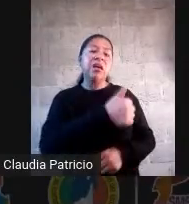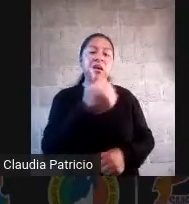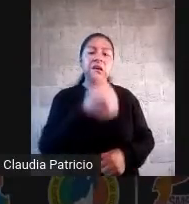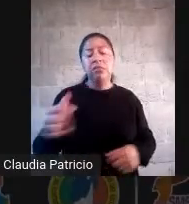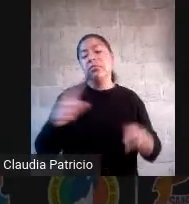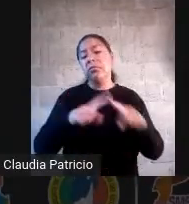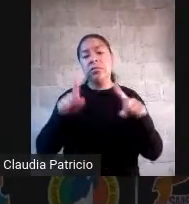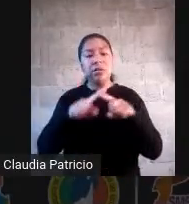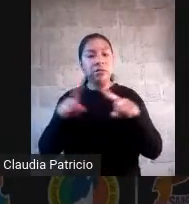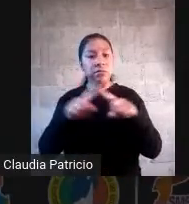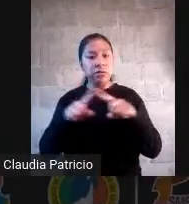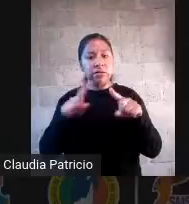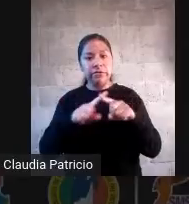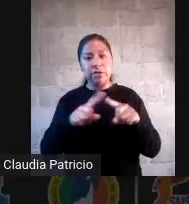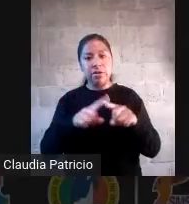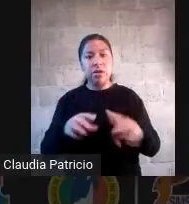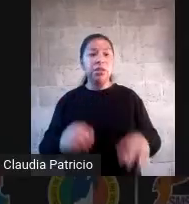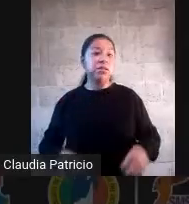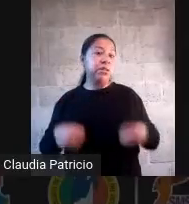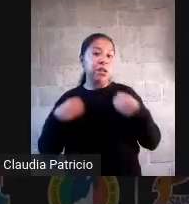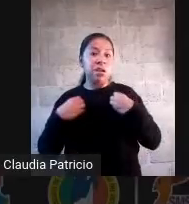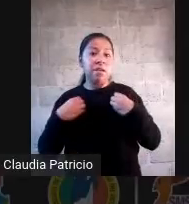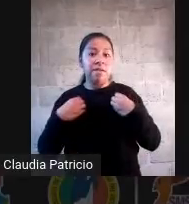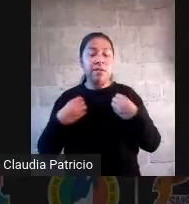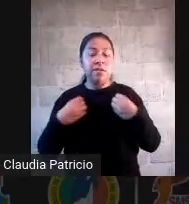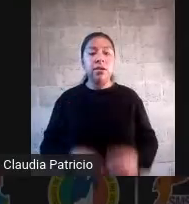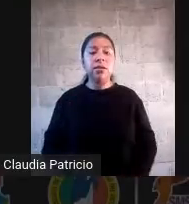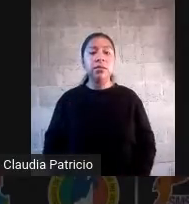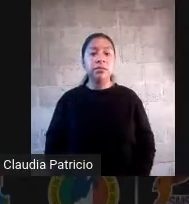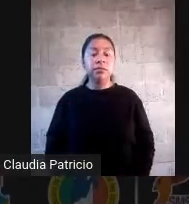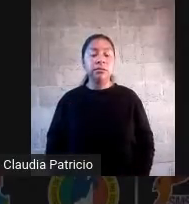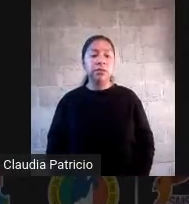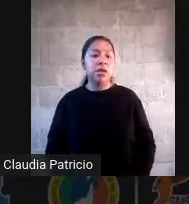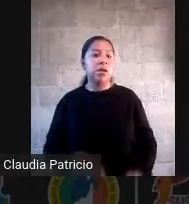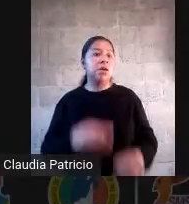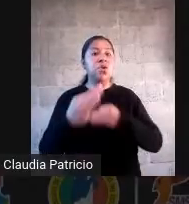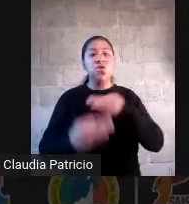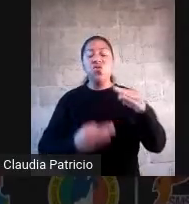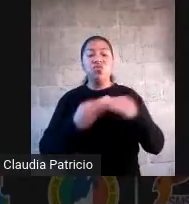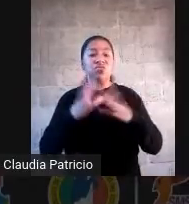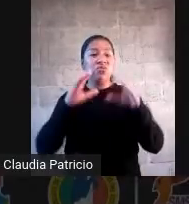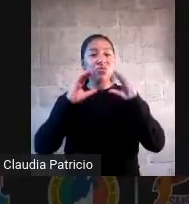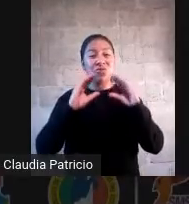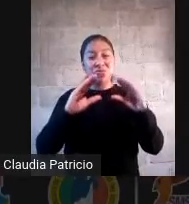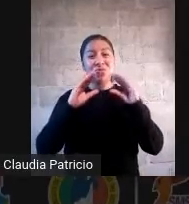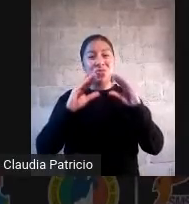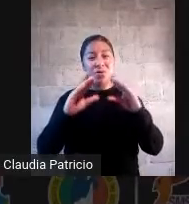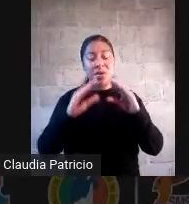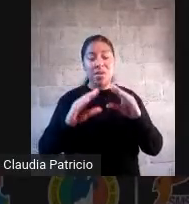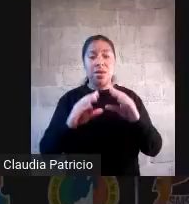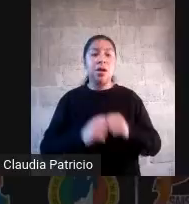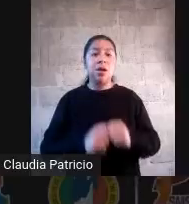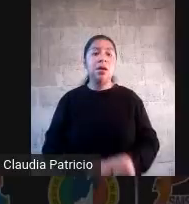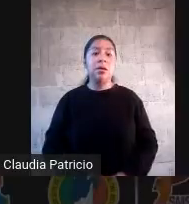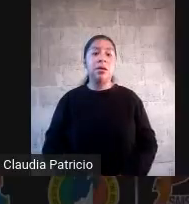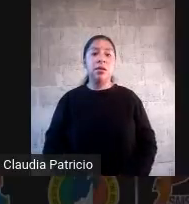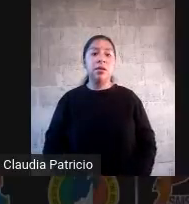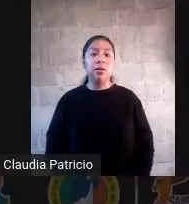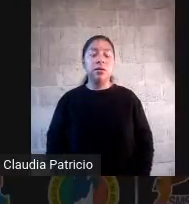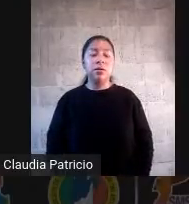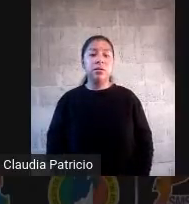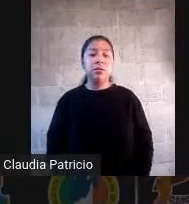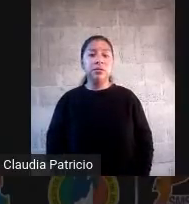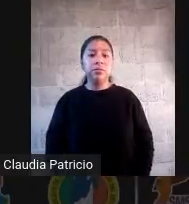descarta con todas las medidas de sanitización, ¿sí? Con todas las medidas de sanitización, pero que estos chicos no se vayan